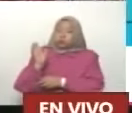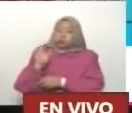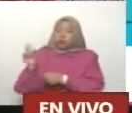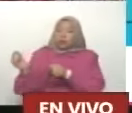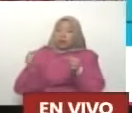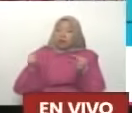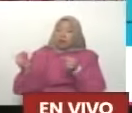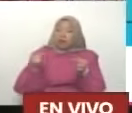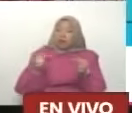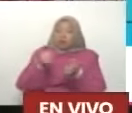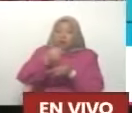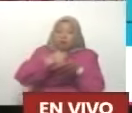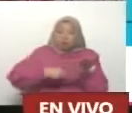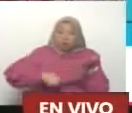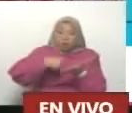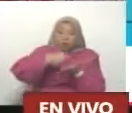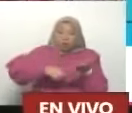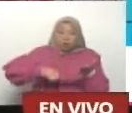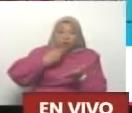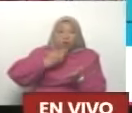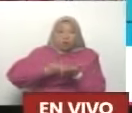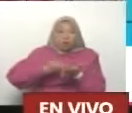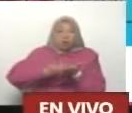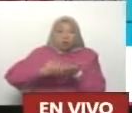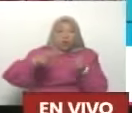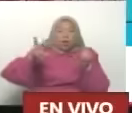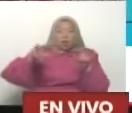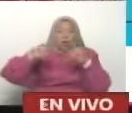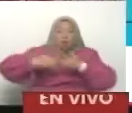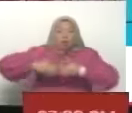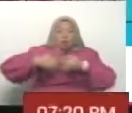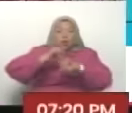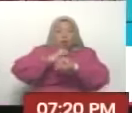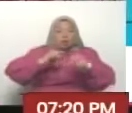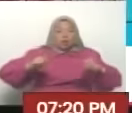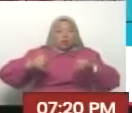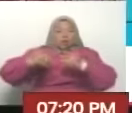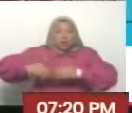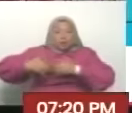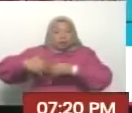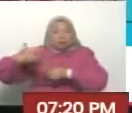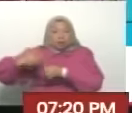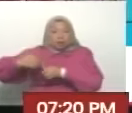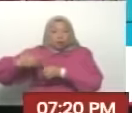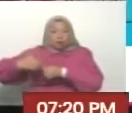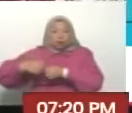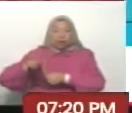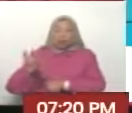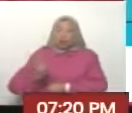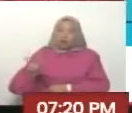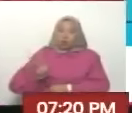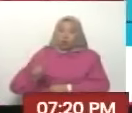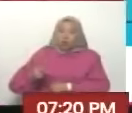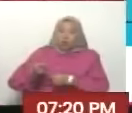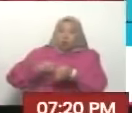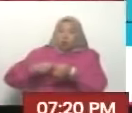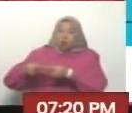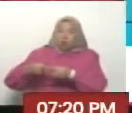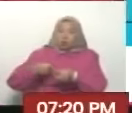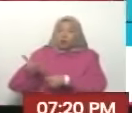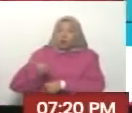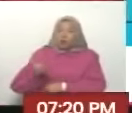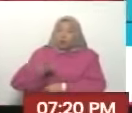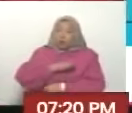bases a firmar el acta de la nueva independencia de PDVSA a Venezuela no la controla nadie